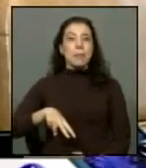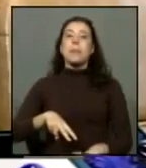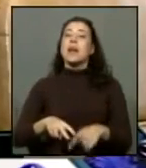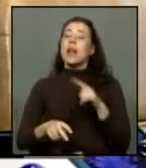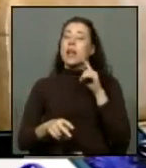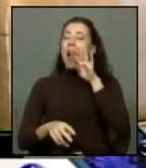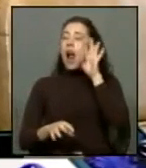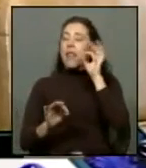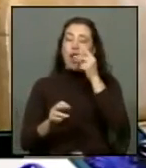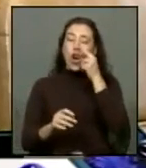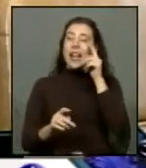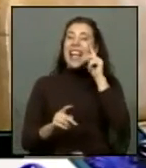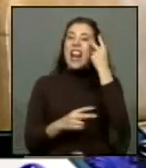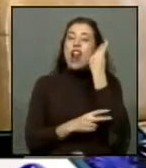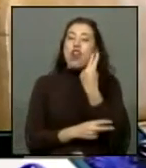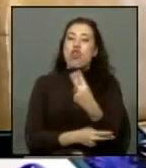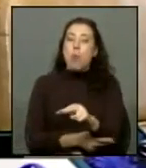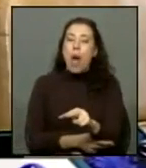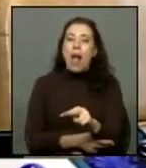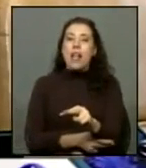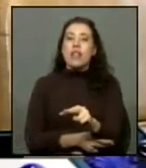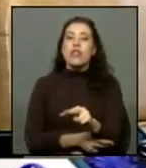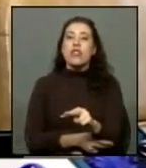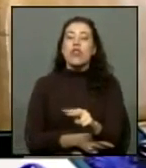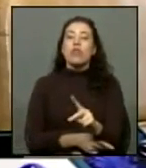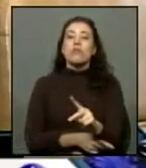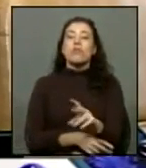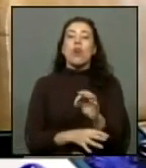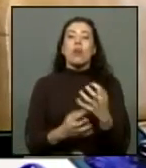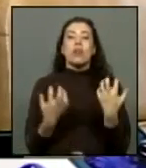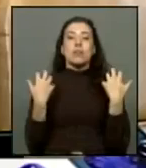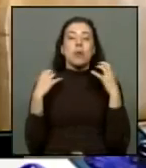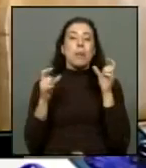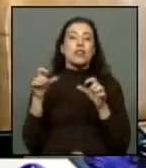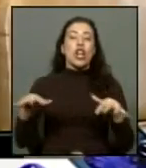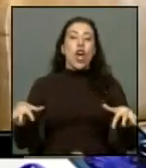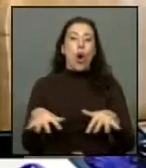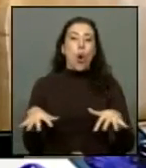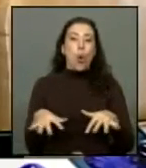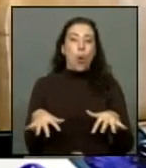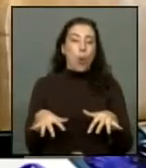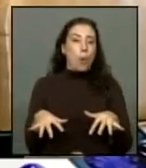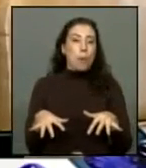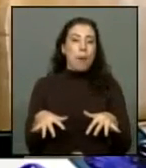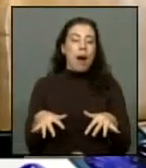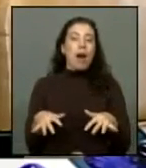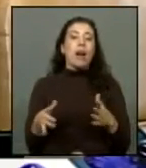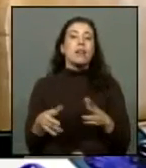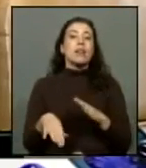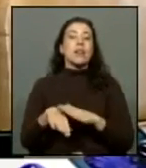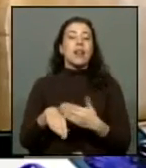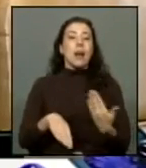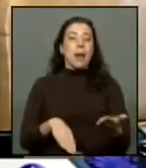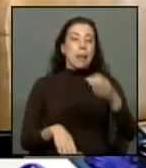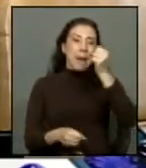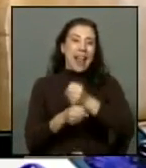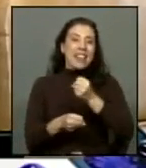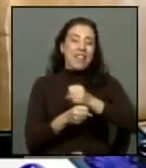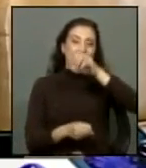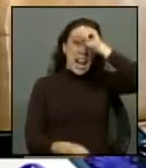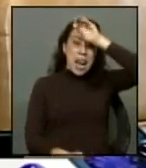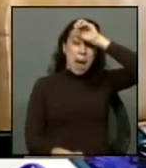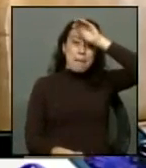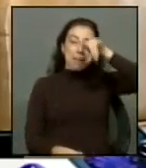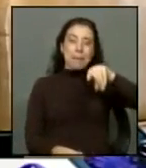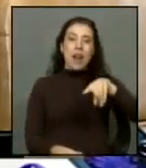quienes son los propietarios quienes son los poseedores u ocupantes a cualquier título de una concesión minera ya